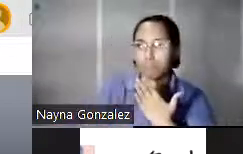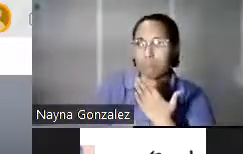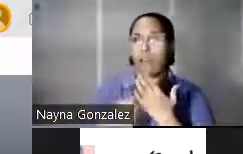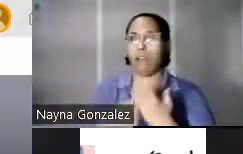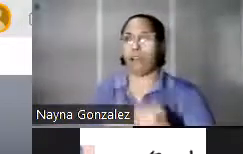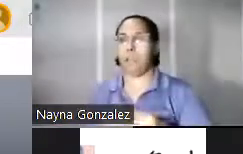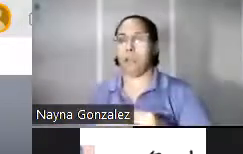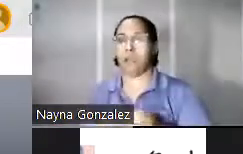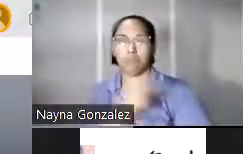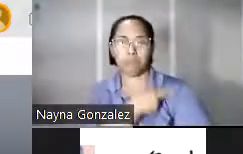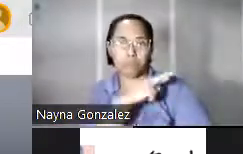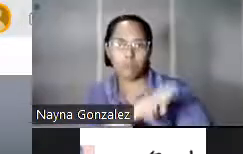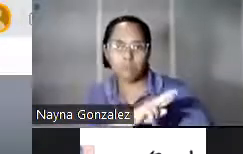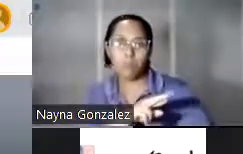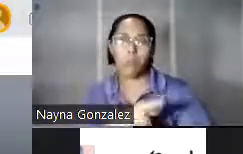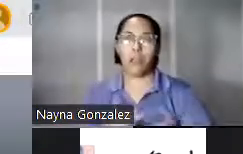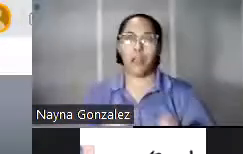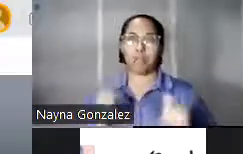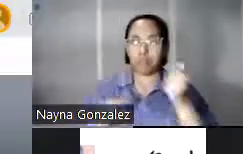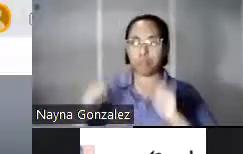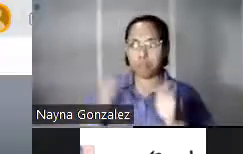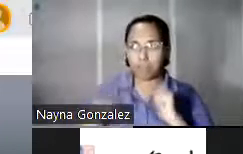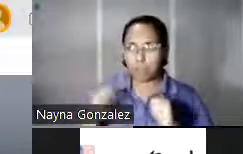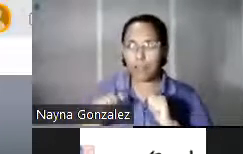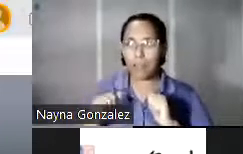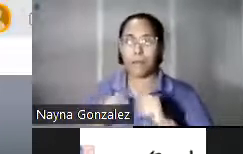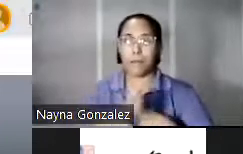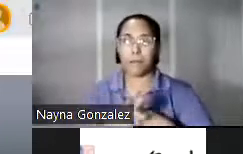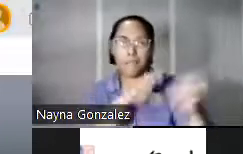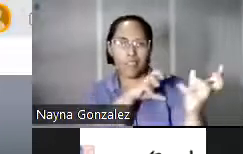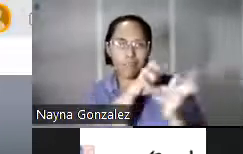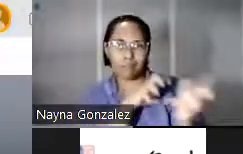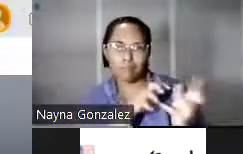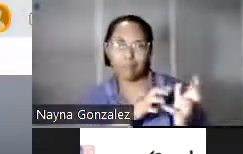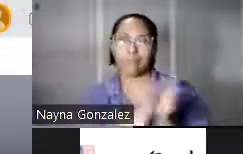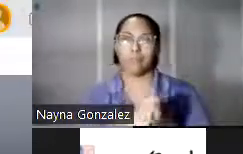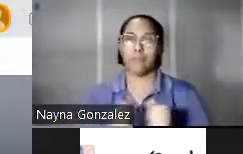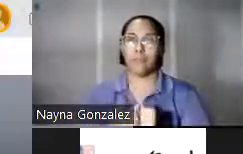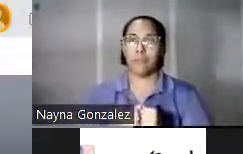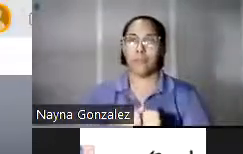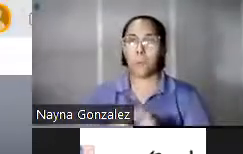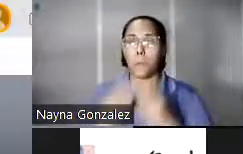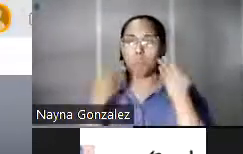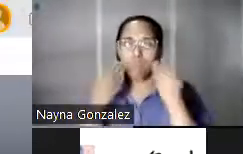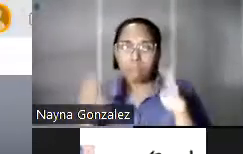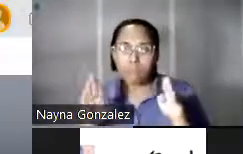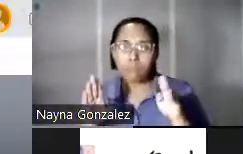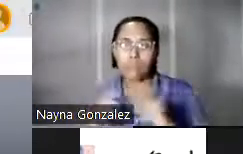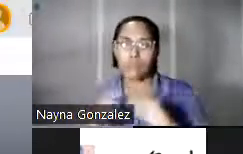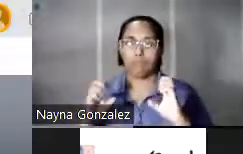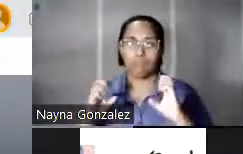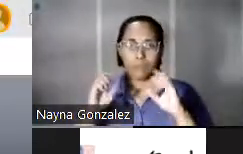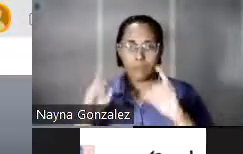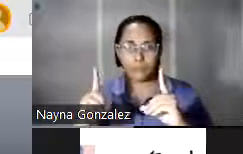variada, series dramáticas o comedias. También ha sido un foro público, un vehículo educativo,